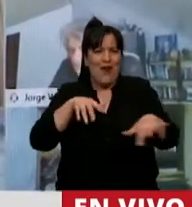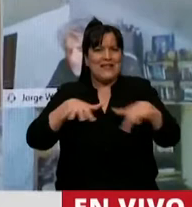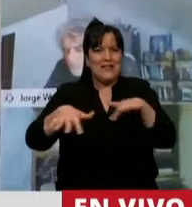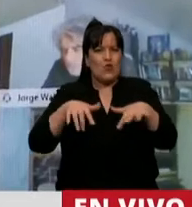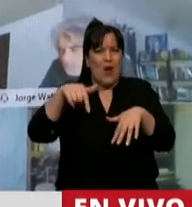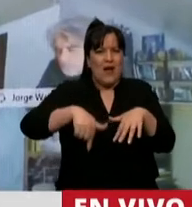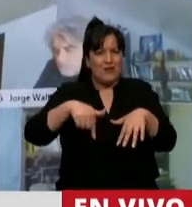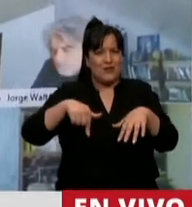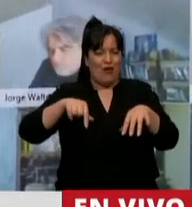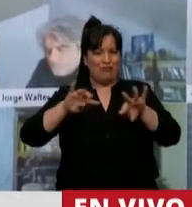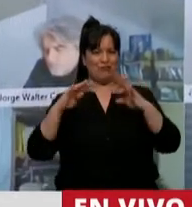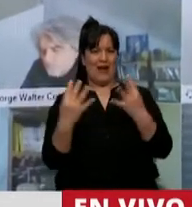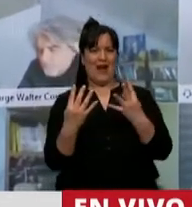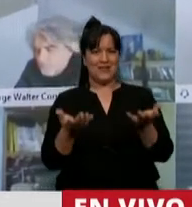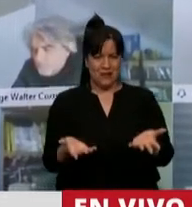estos momentos en el recinto.